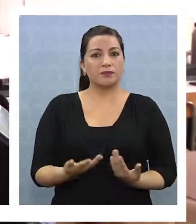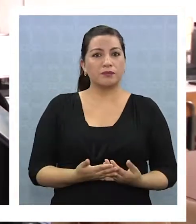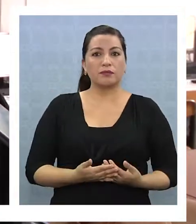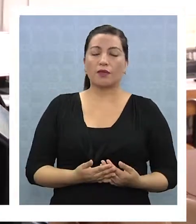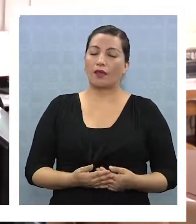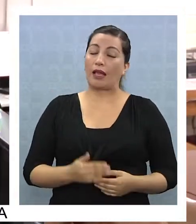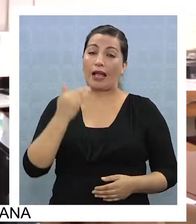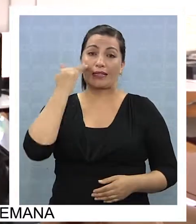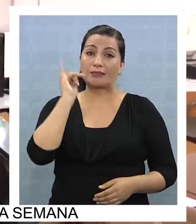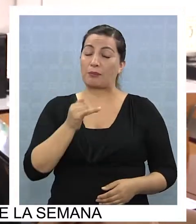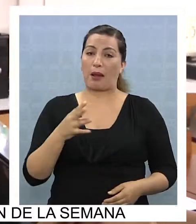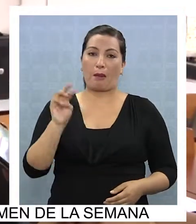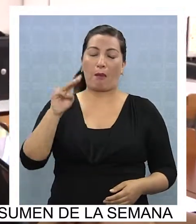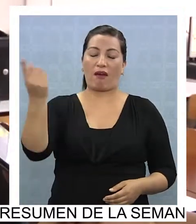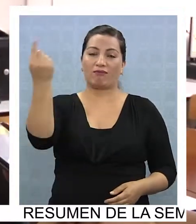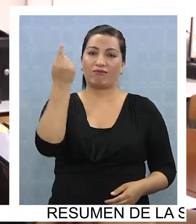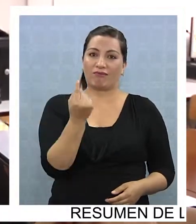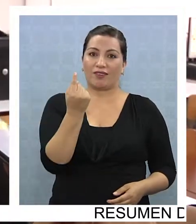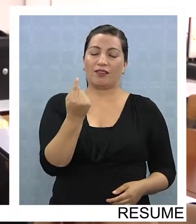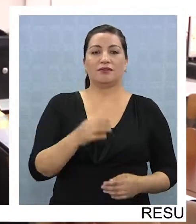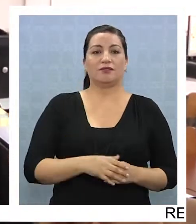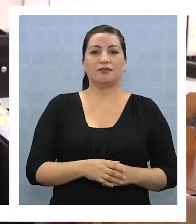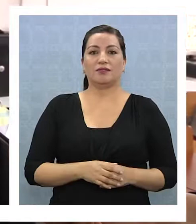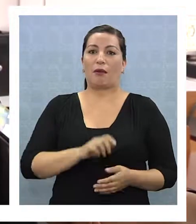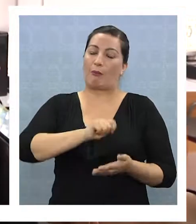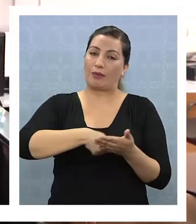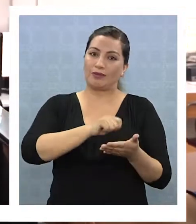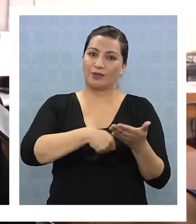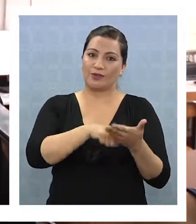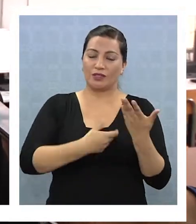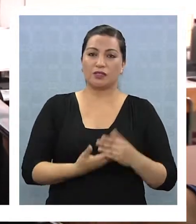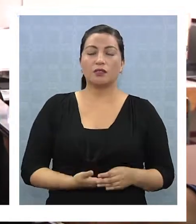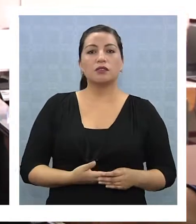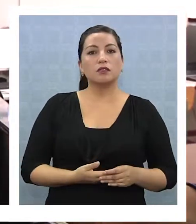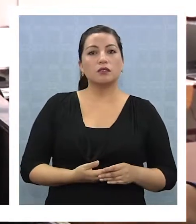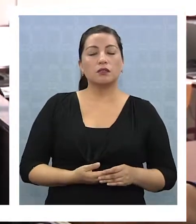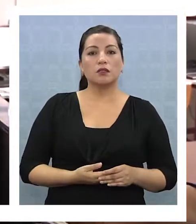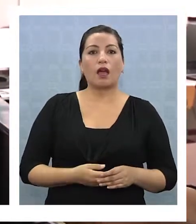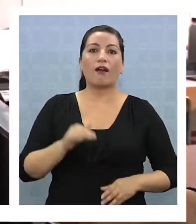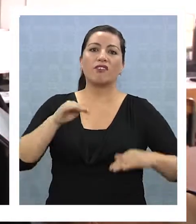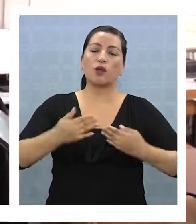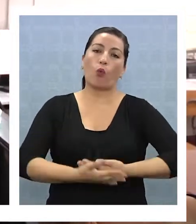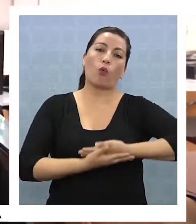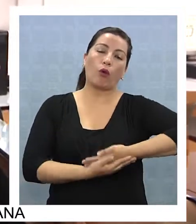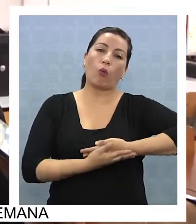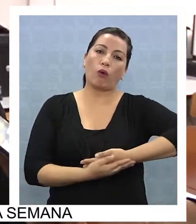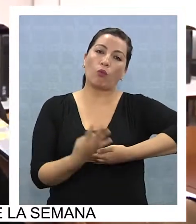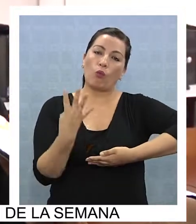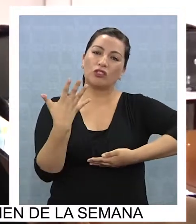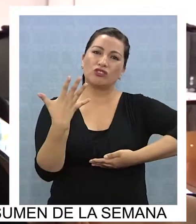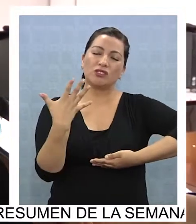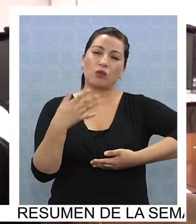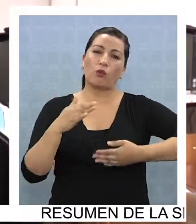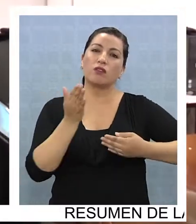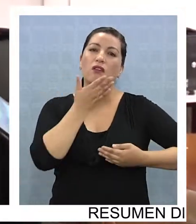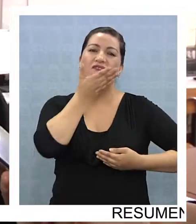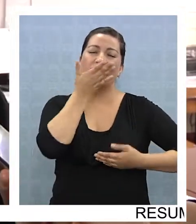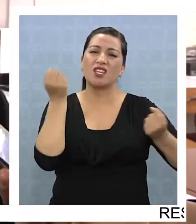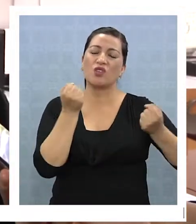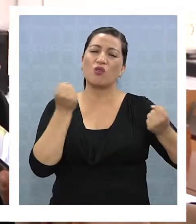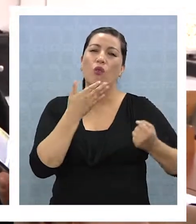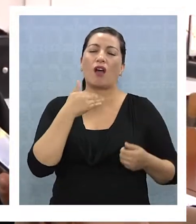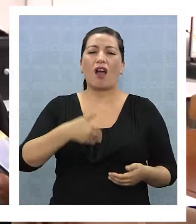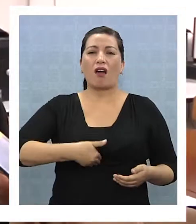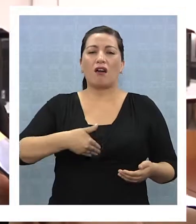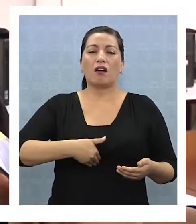Generalmente son las mamales que vienen a matricular a sus alumnos y ellas venían con su guaguita en brazos, pasaban frío, hambre.